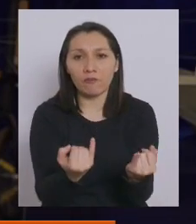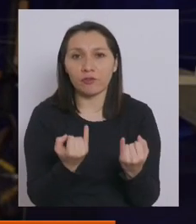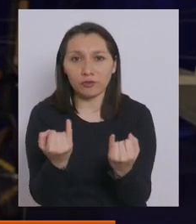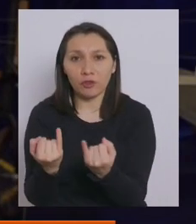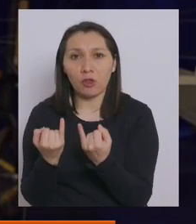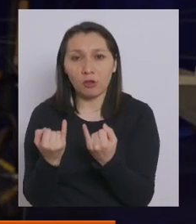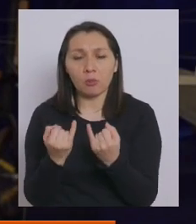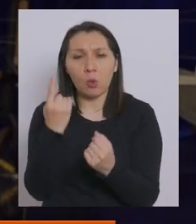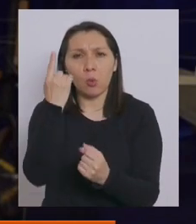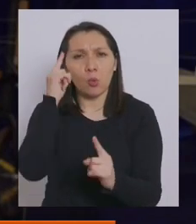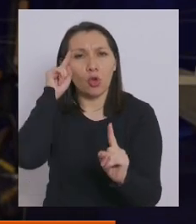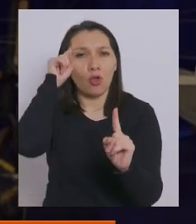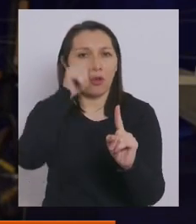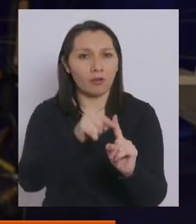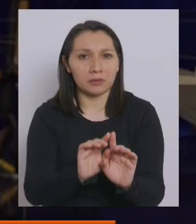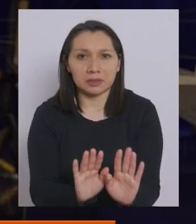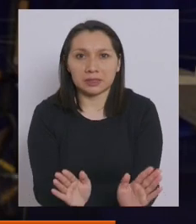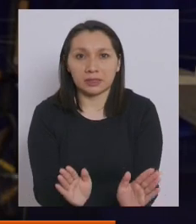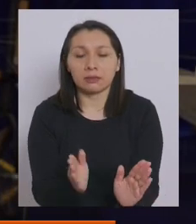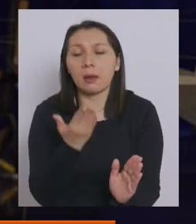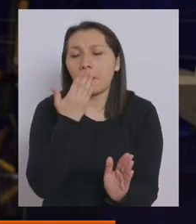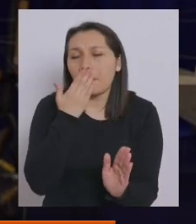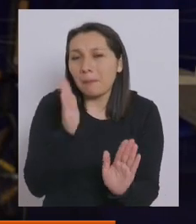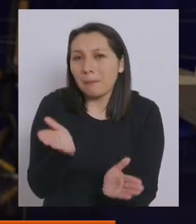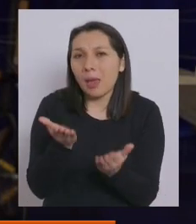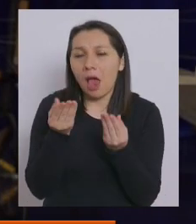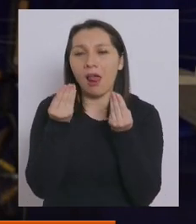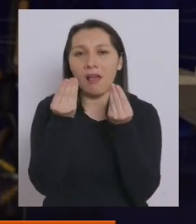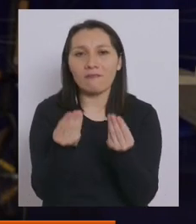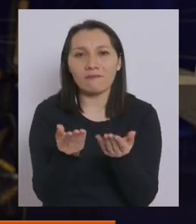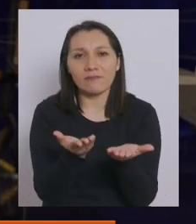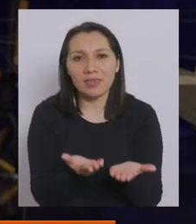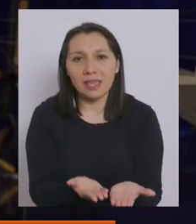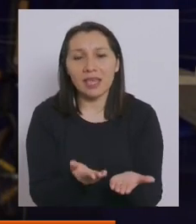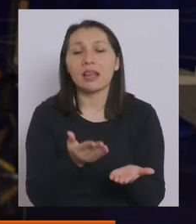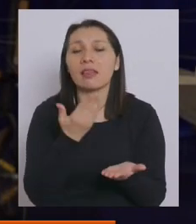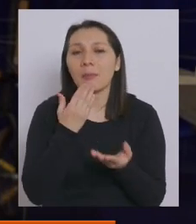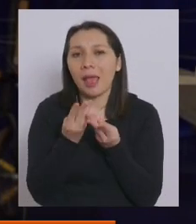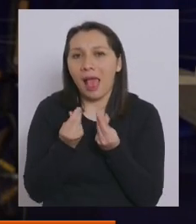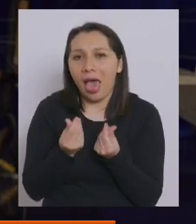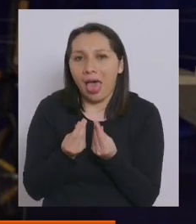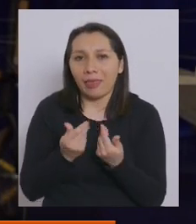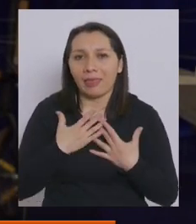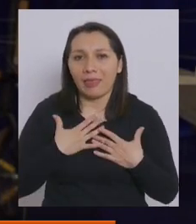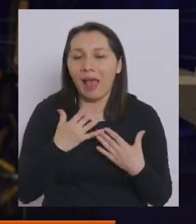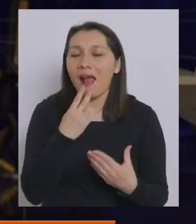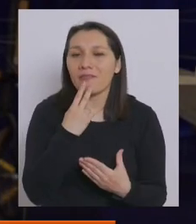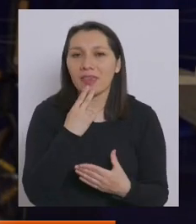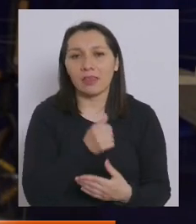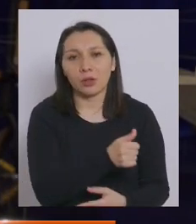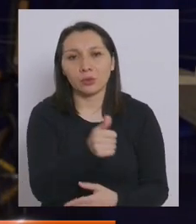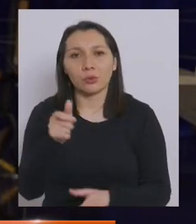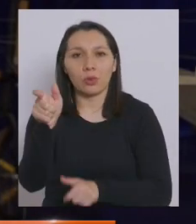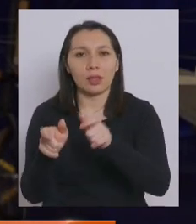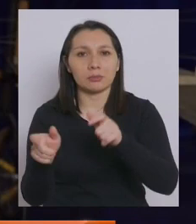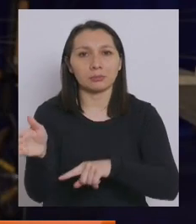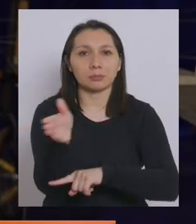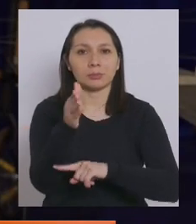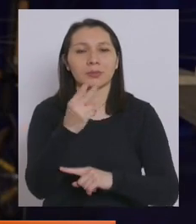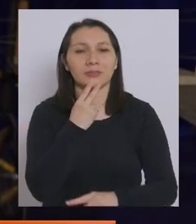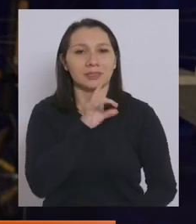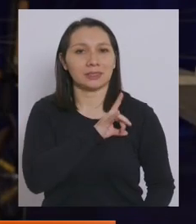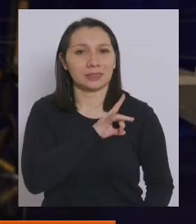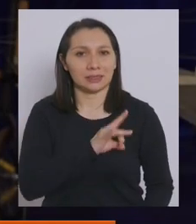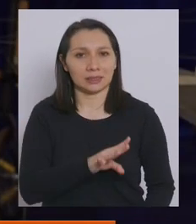con un solo propósito, mejorar el bienestar y la calidad de vida de todos nuestros compatriotas